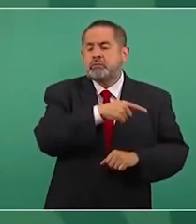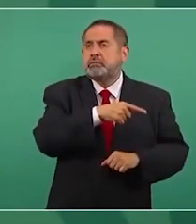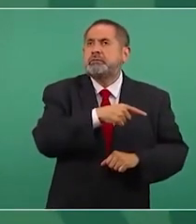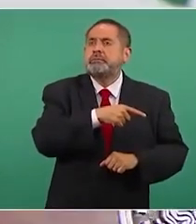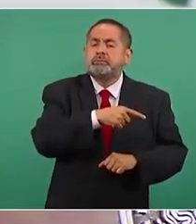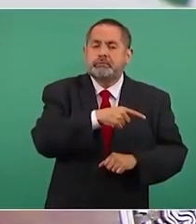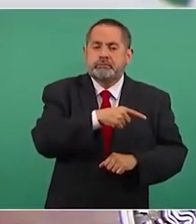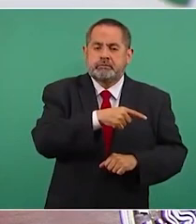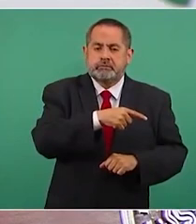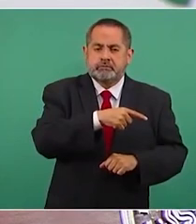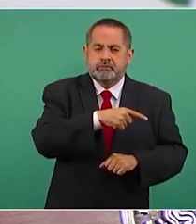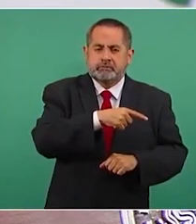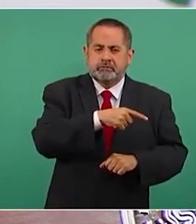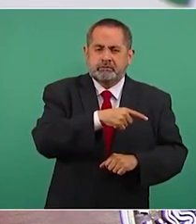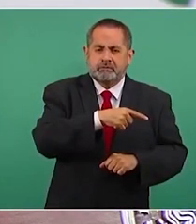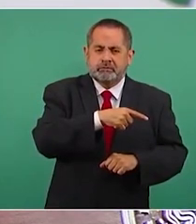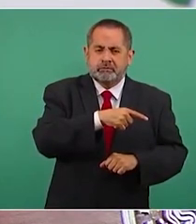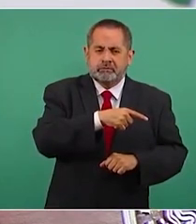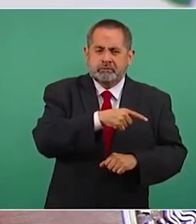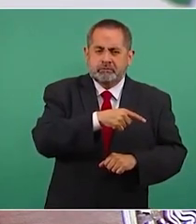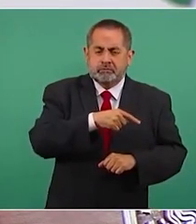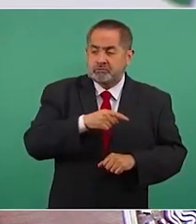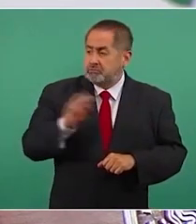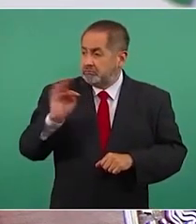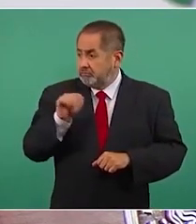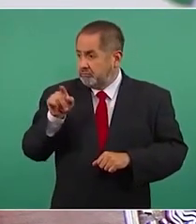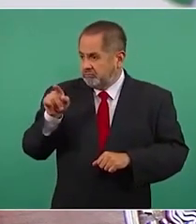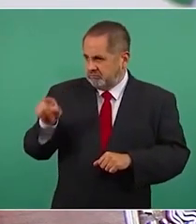o me vencían